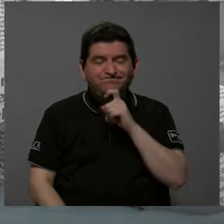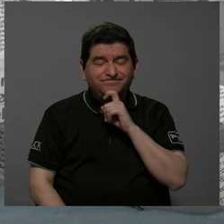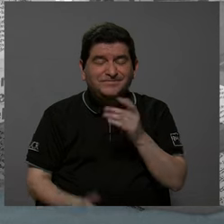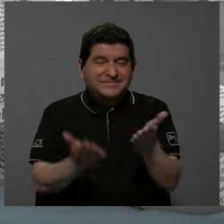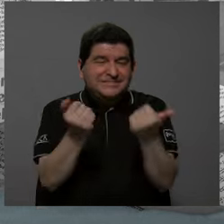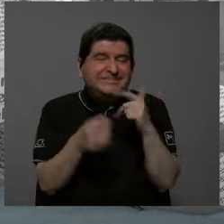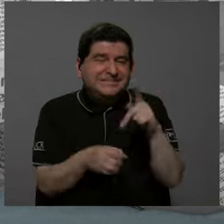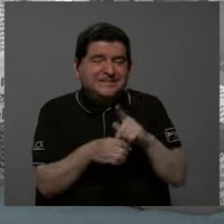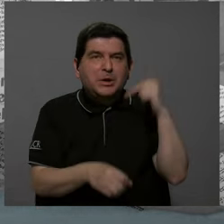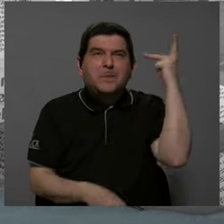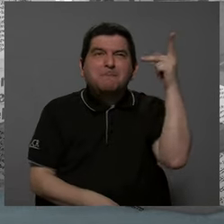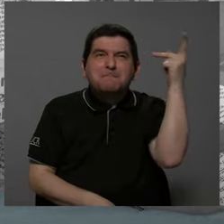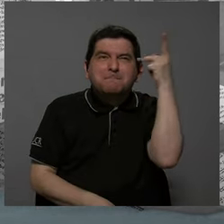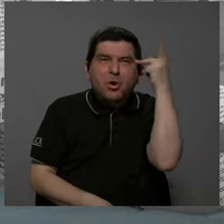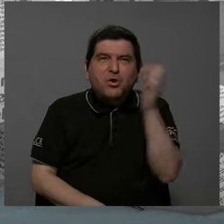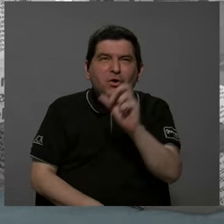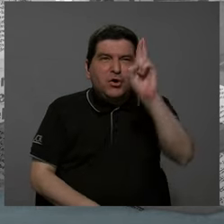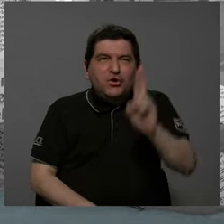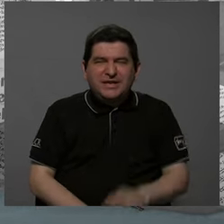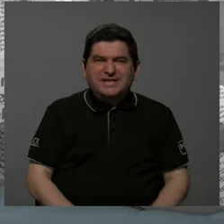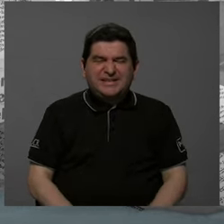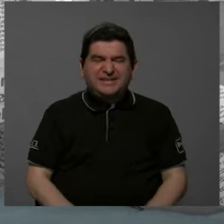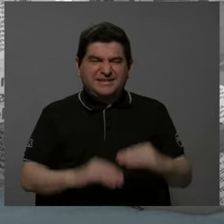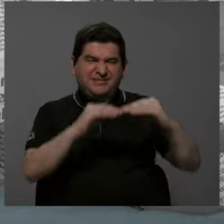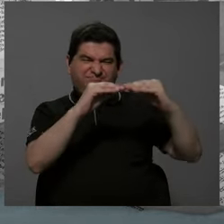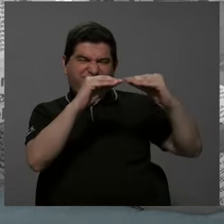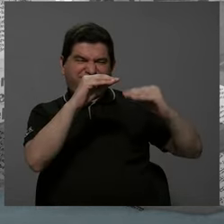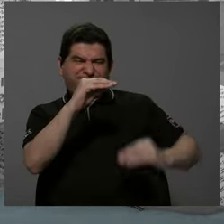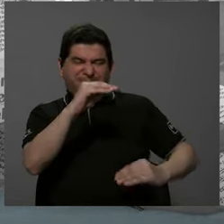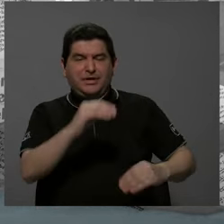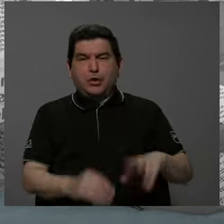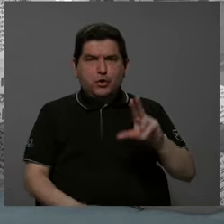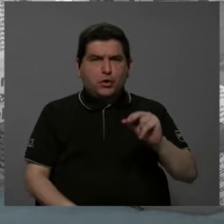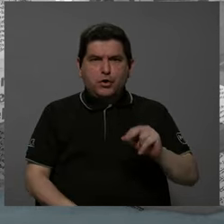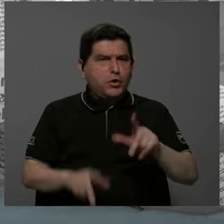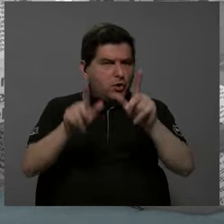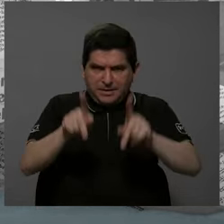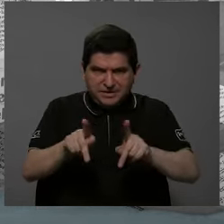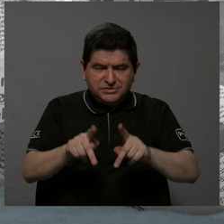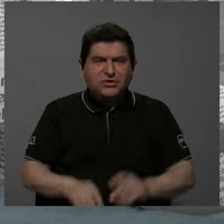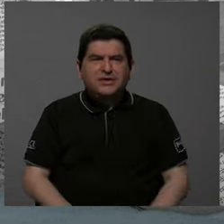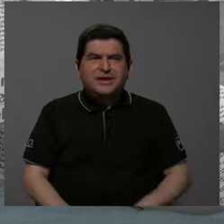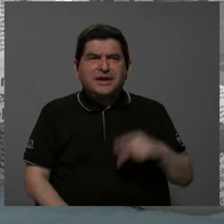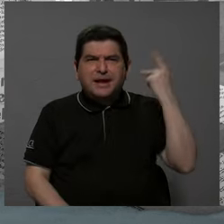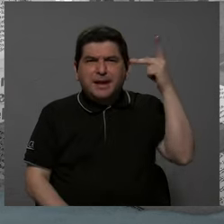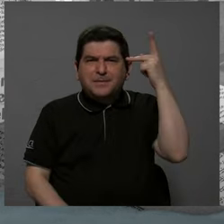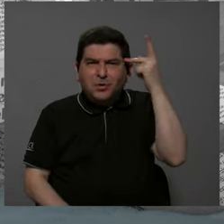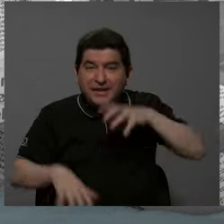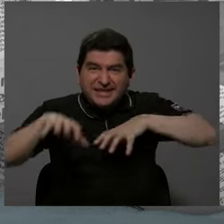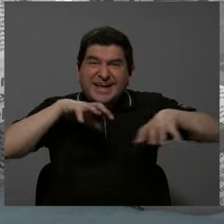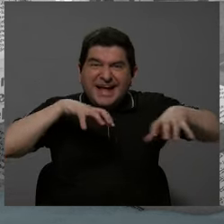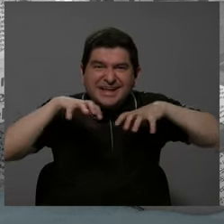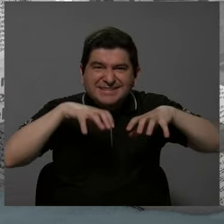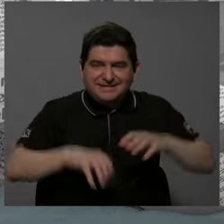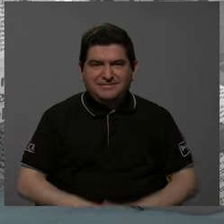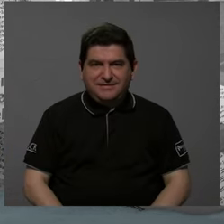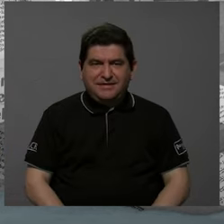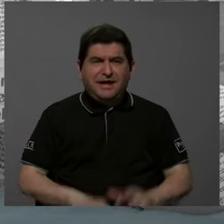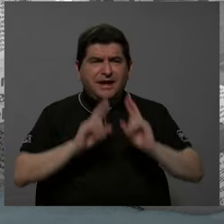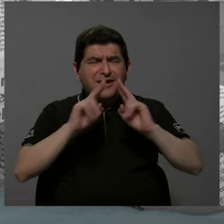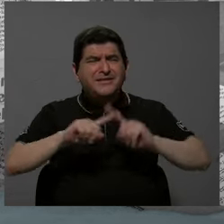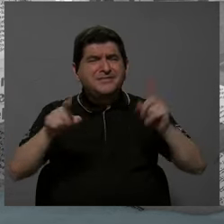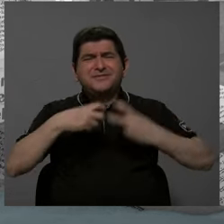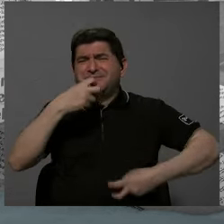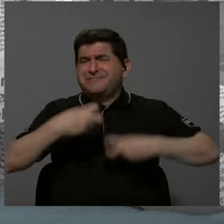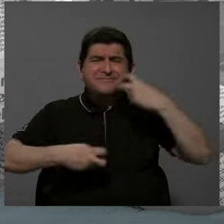La política en Costa Rica ha venido a menos. No el político, no, la política, ¿verdad? Como actividad, producto de muchos problemas.